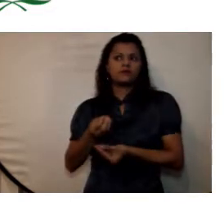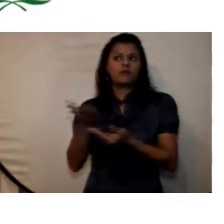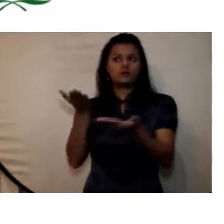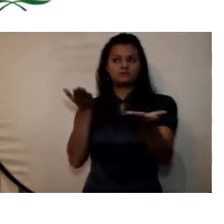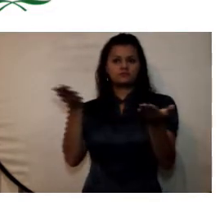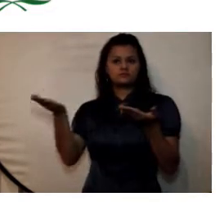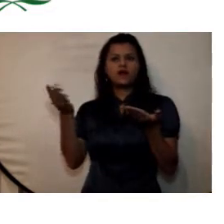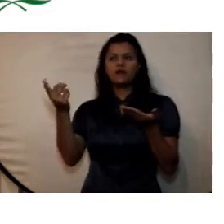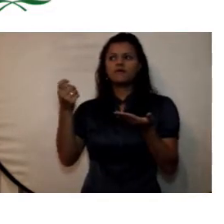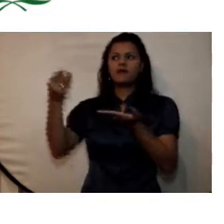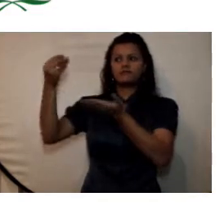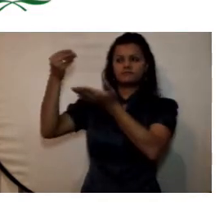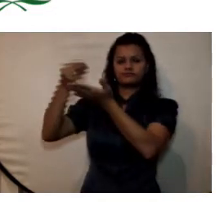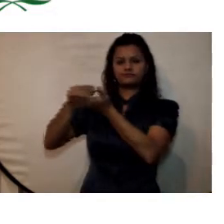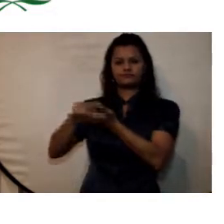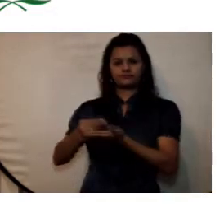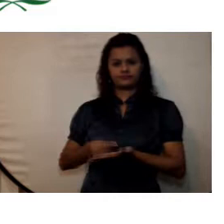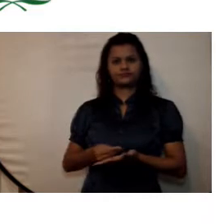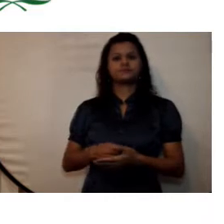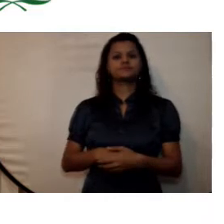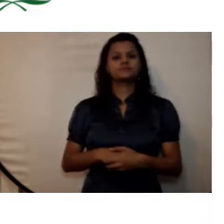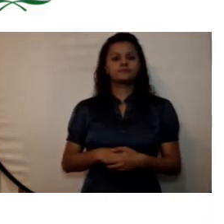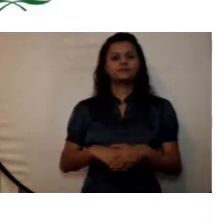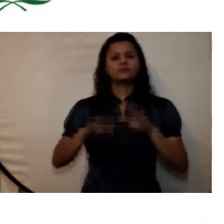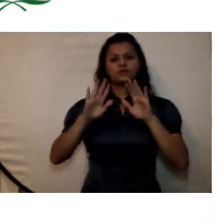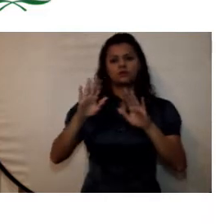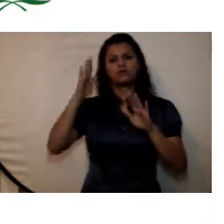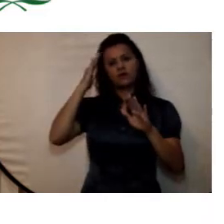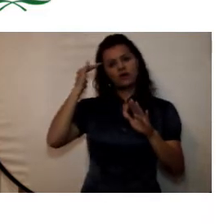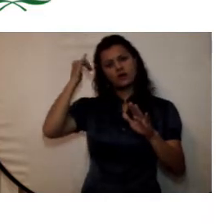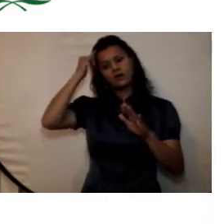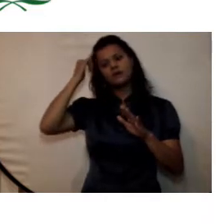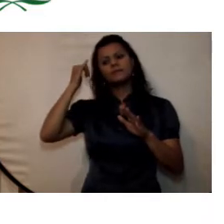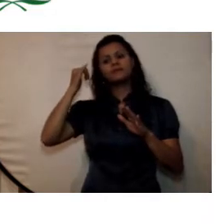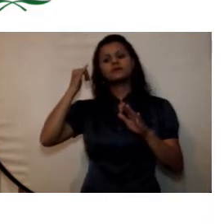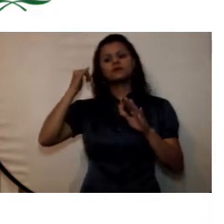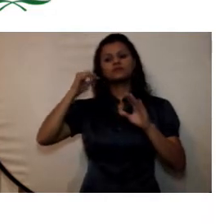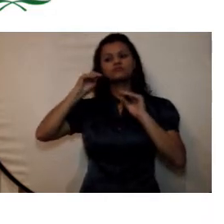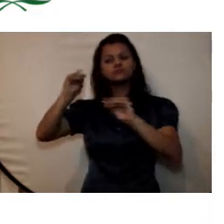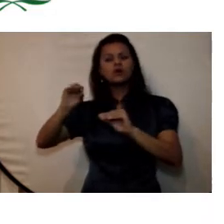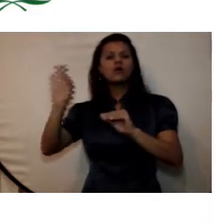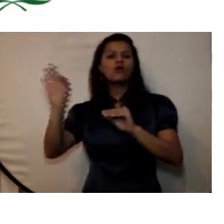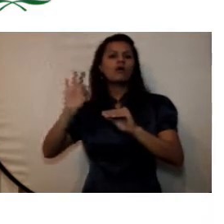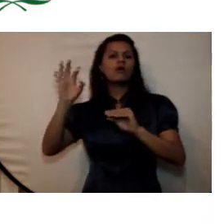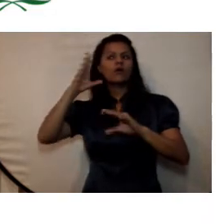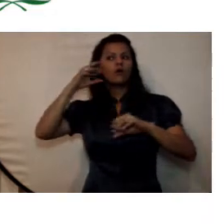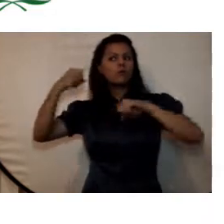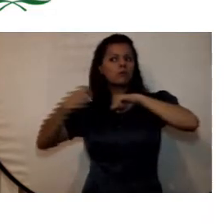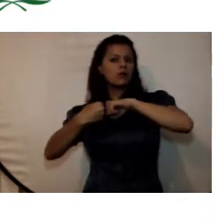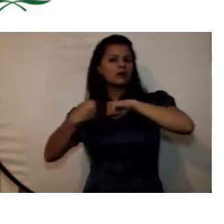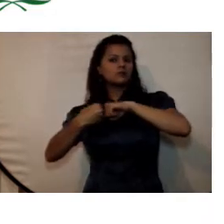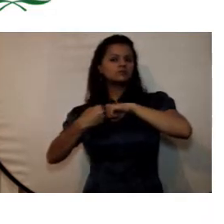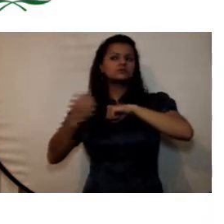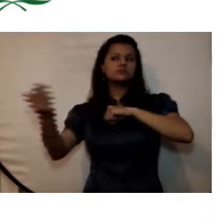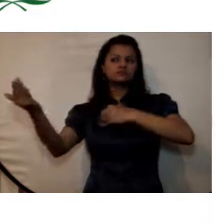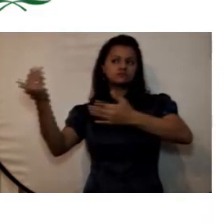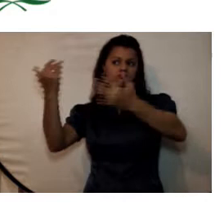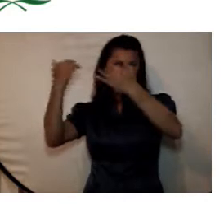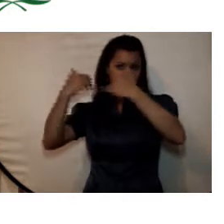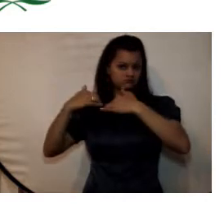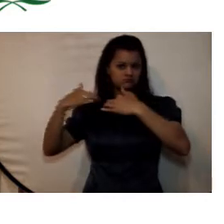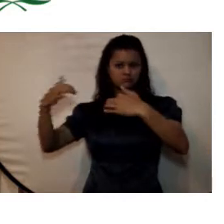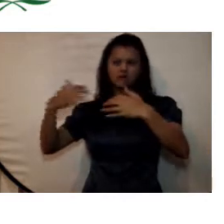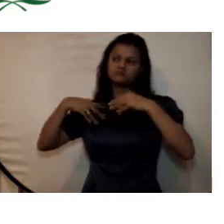de parte académica y convenios o contratos de capacitación Adicionalmente